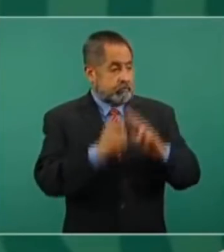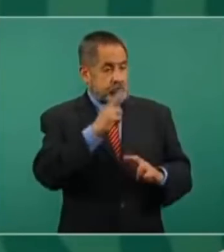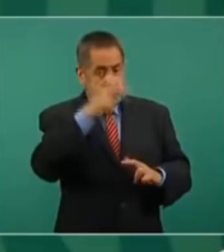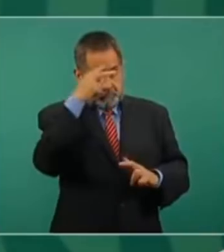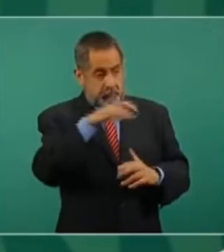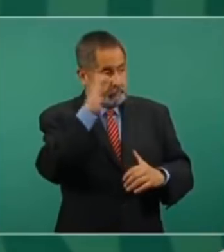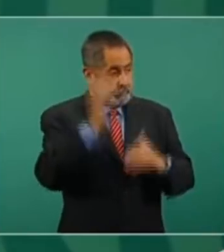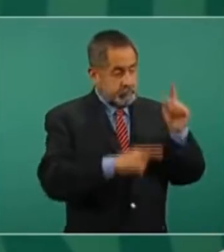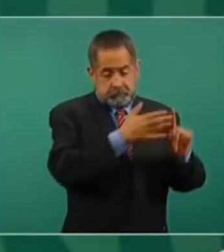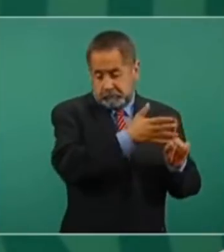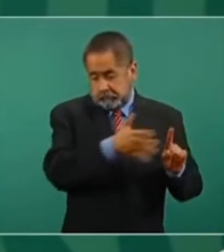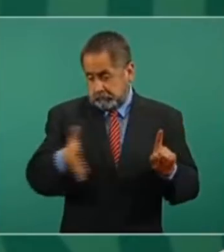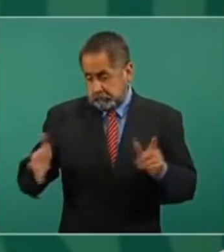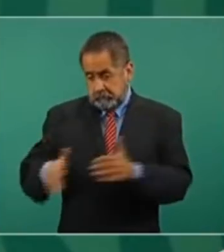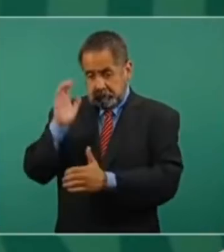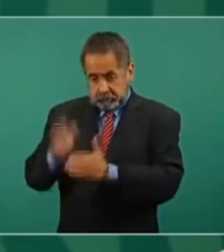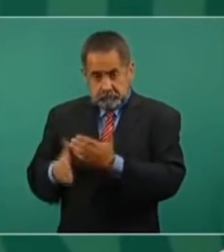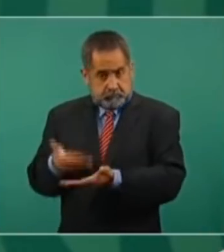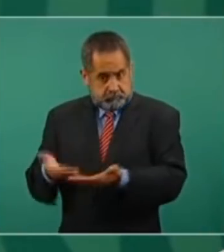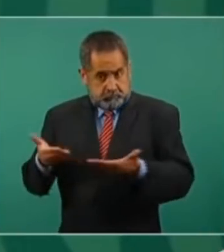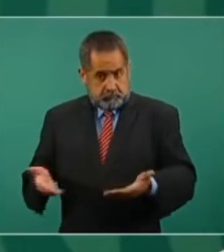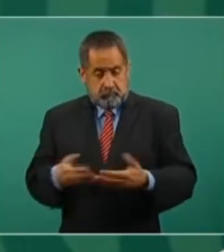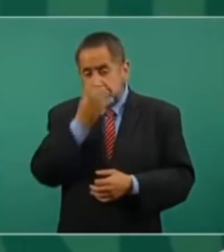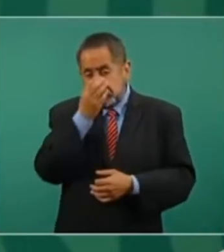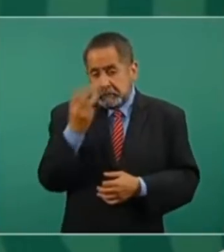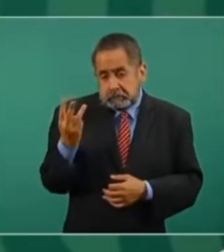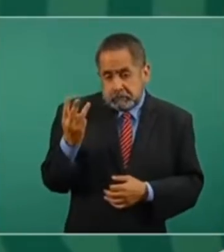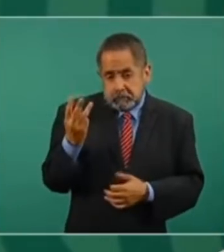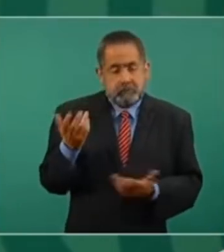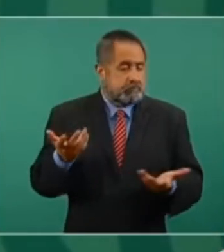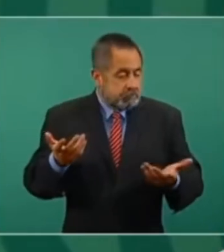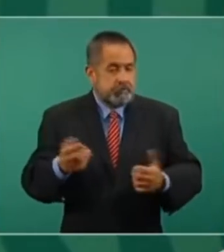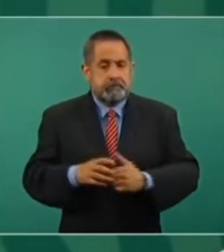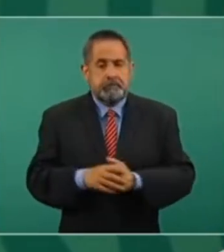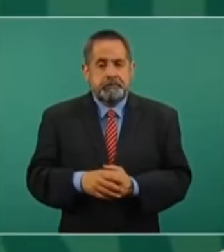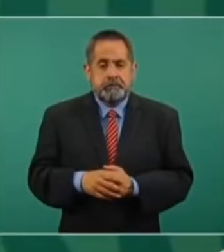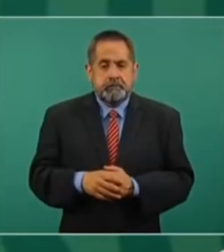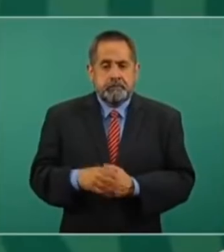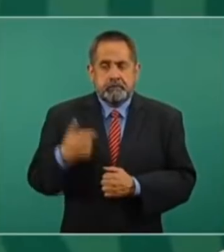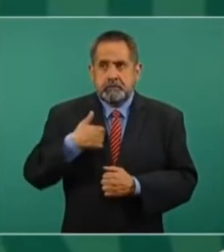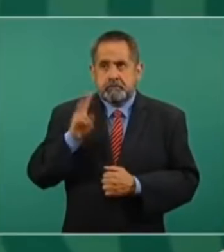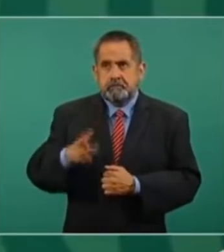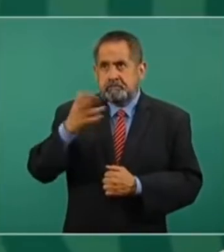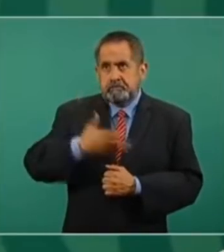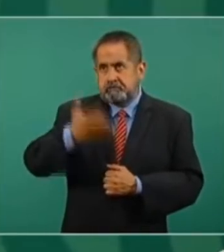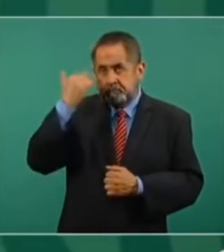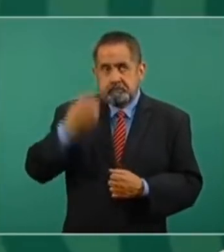Y yo no sé cuántos magistrados,